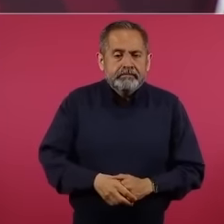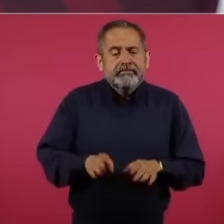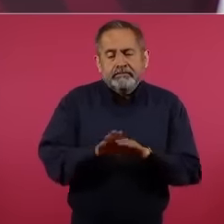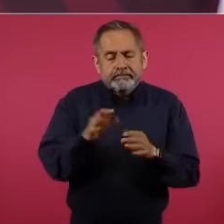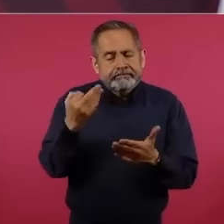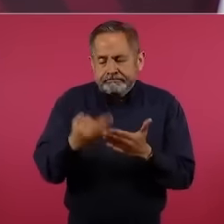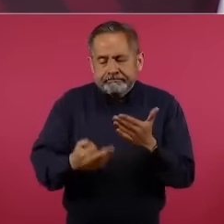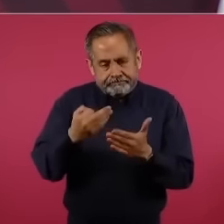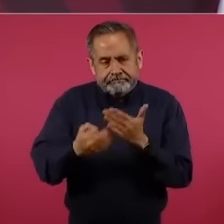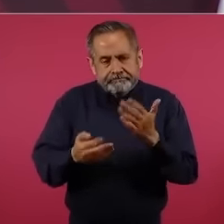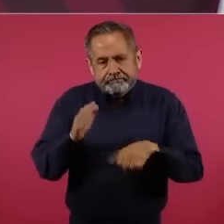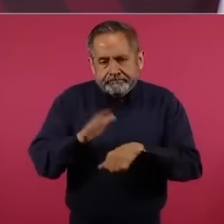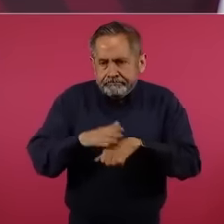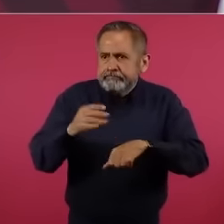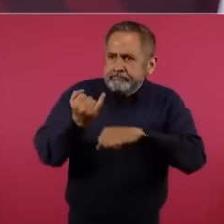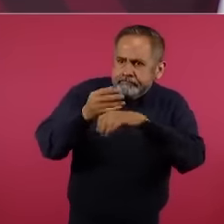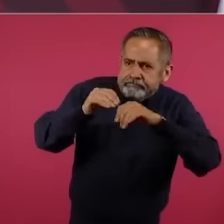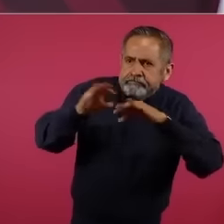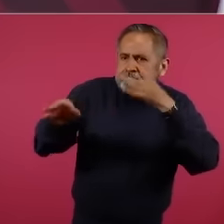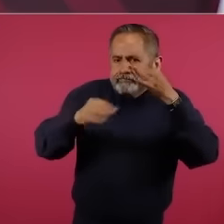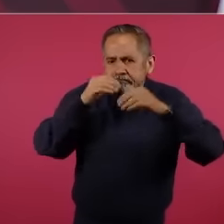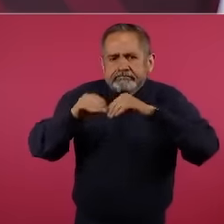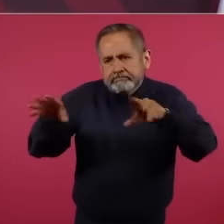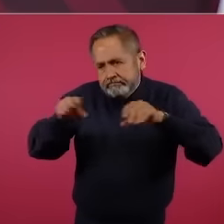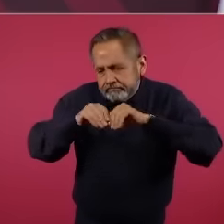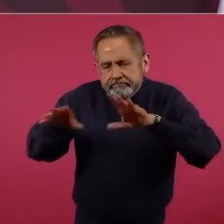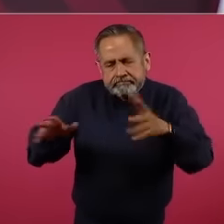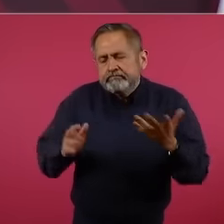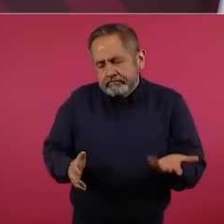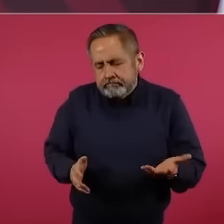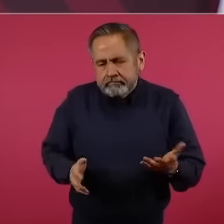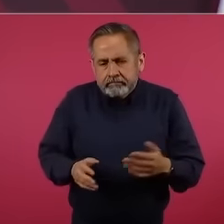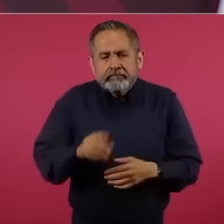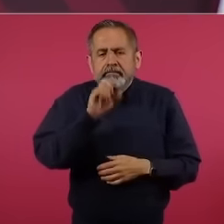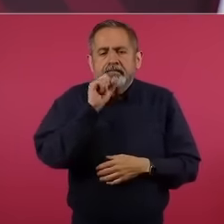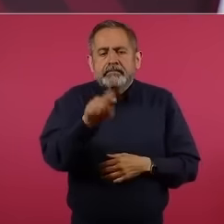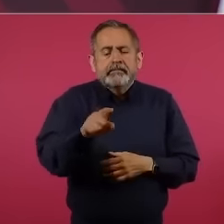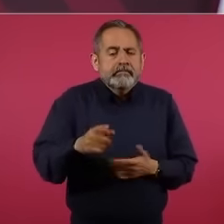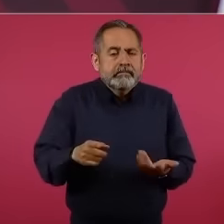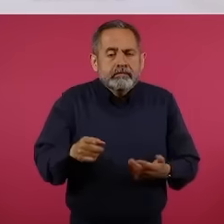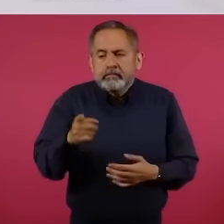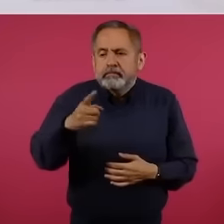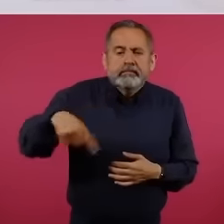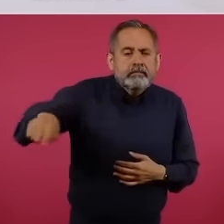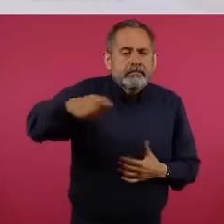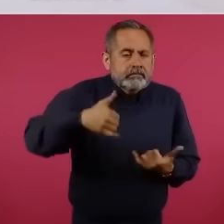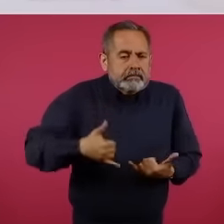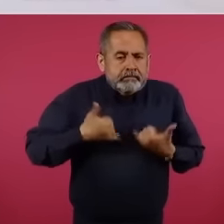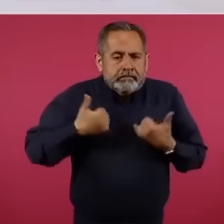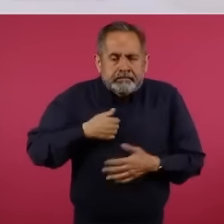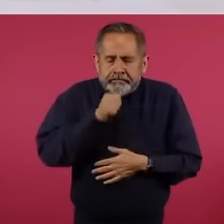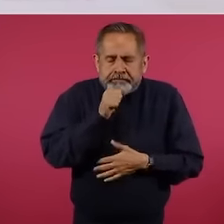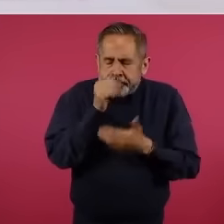falta más información. Lo mismo, ¿qué van a saber los muchachos?